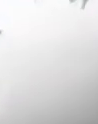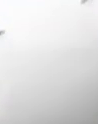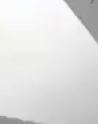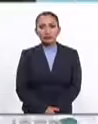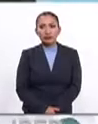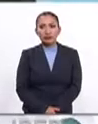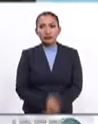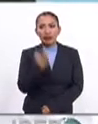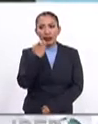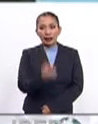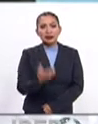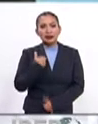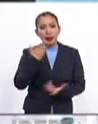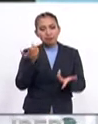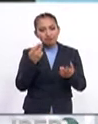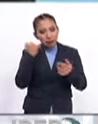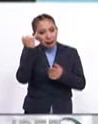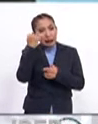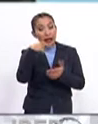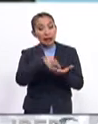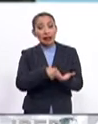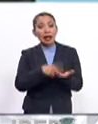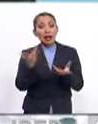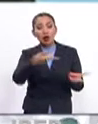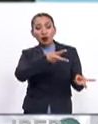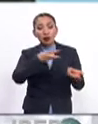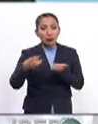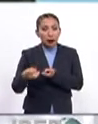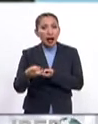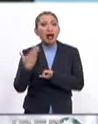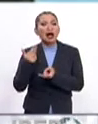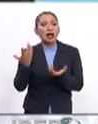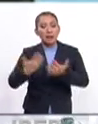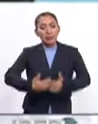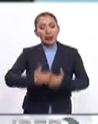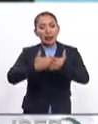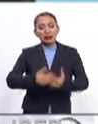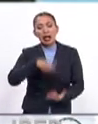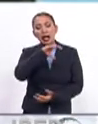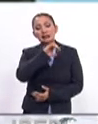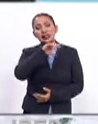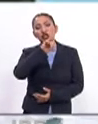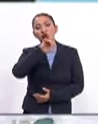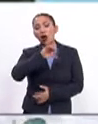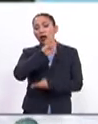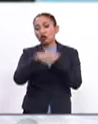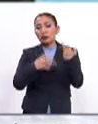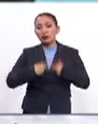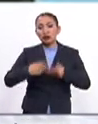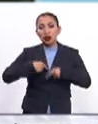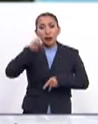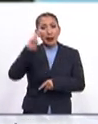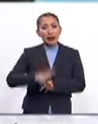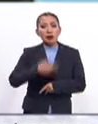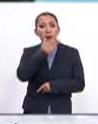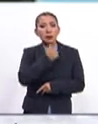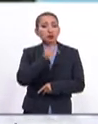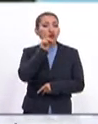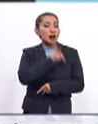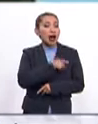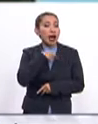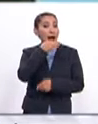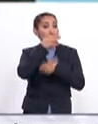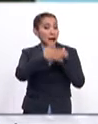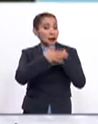Con esta medida se pretende robarnos la empresa CITGO a todos los venezolanos y venezolanas.